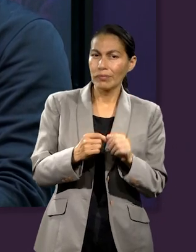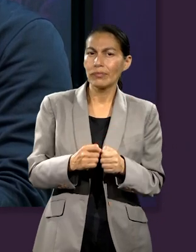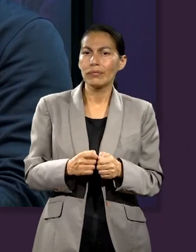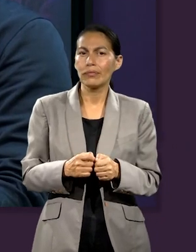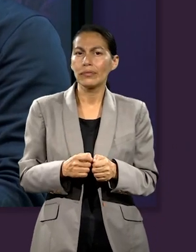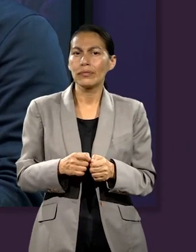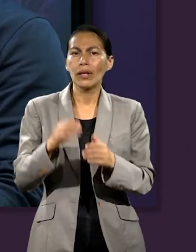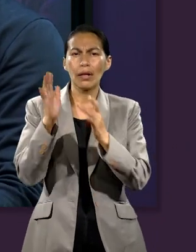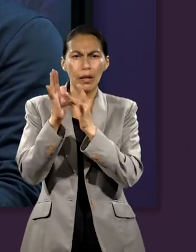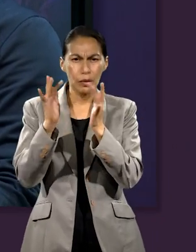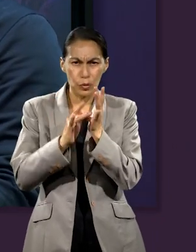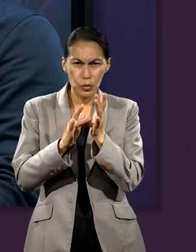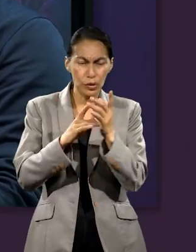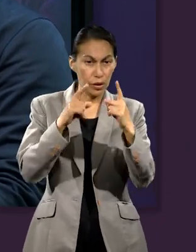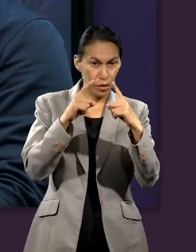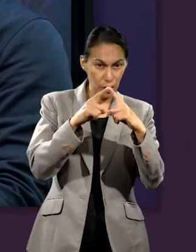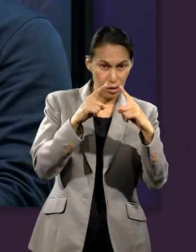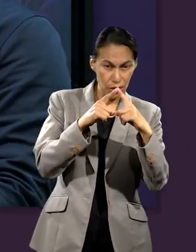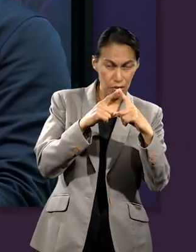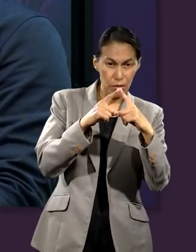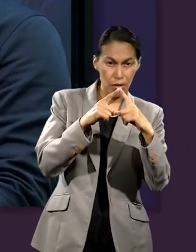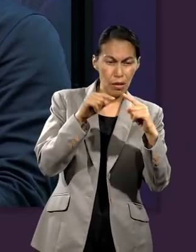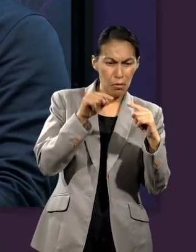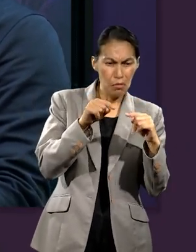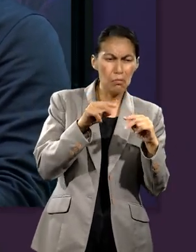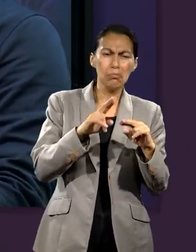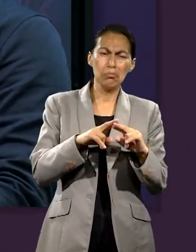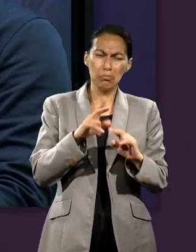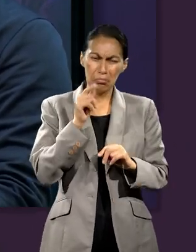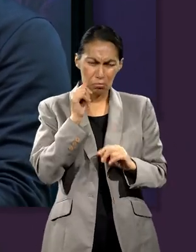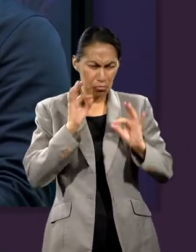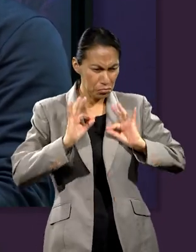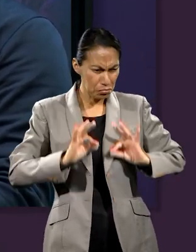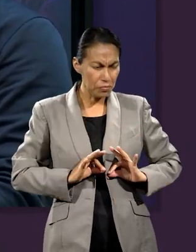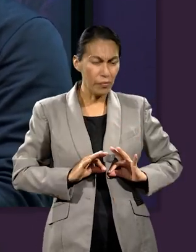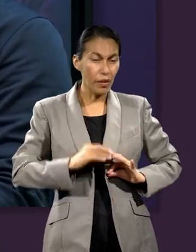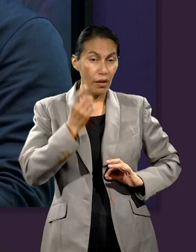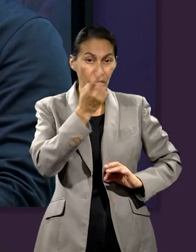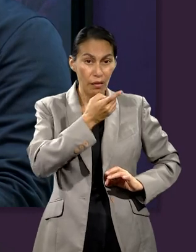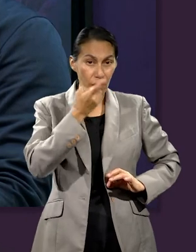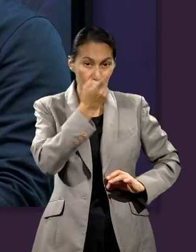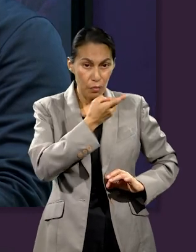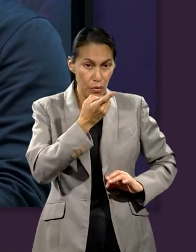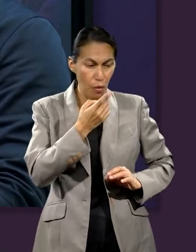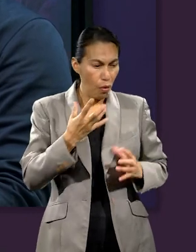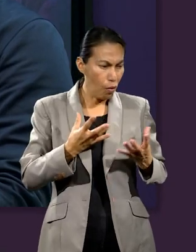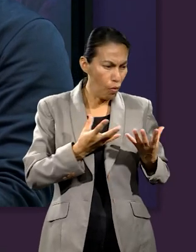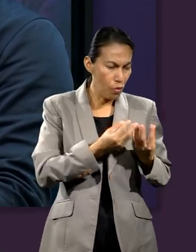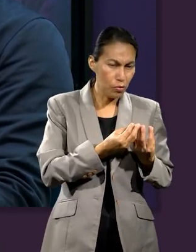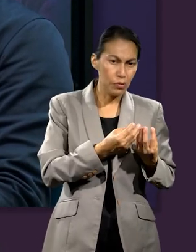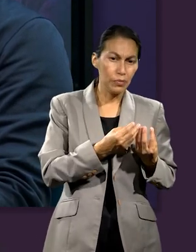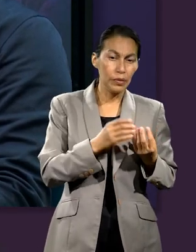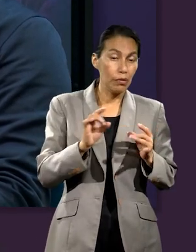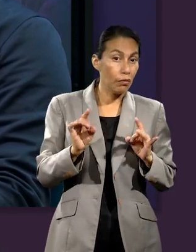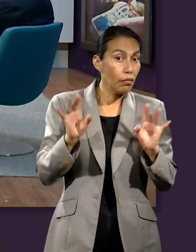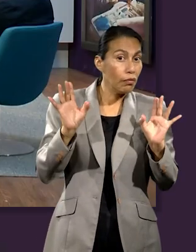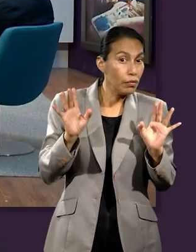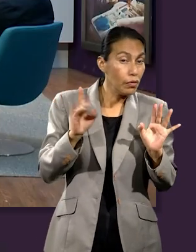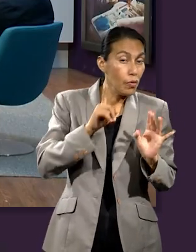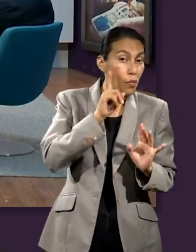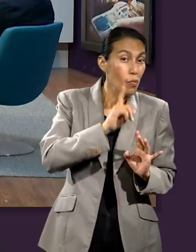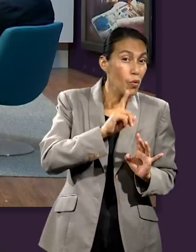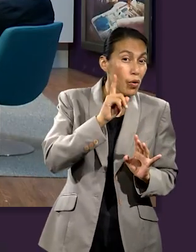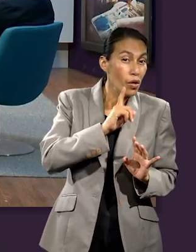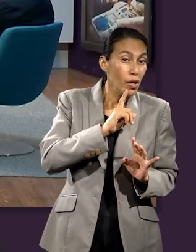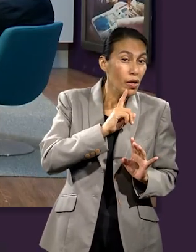hecho que ocurrió con Jesús, ¿no? Él estaba en la iglesia, en el templo, junto con sus discípulos y de repente llegó